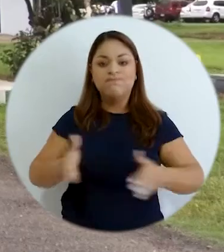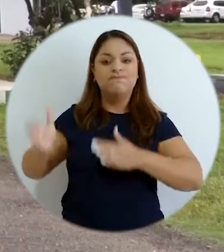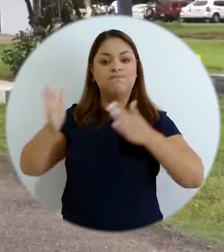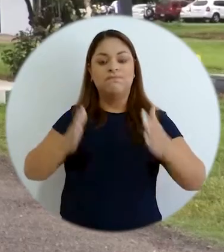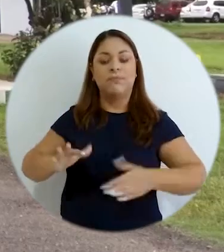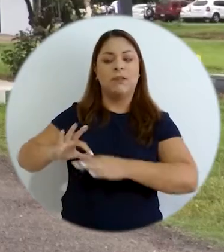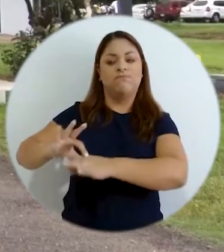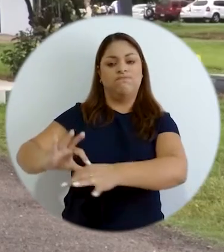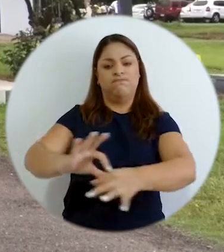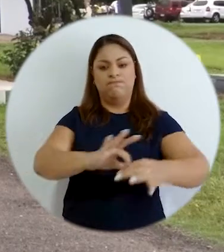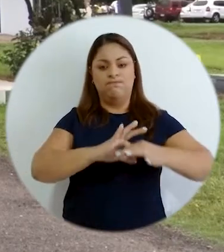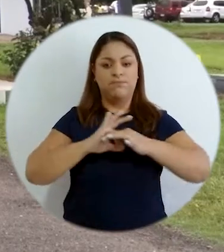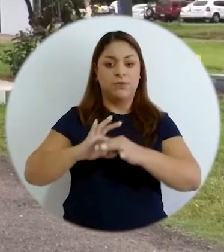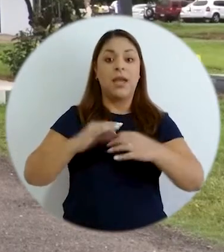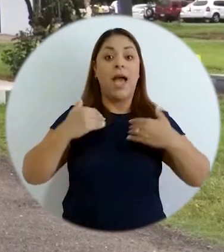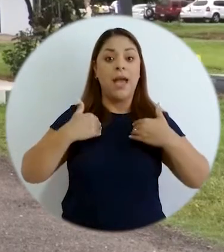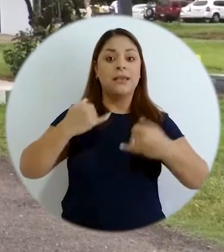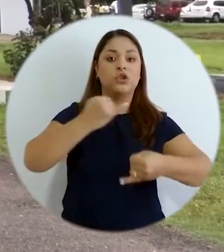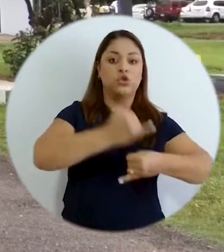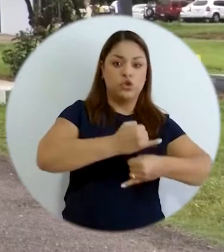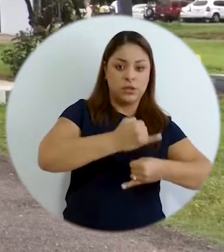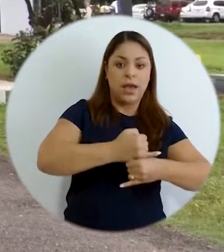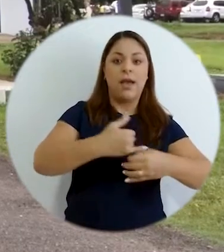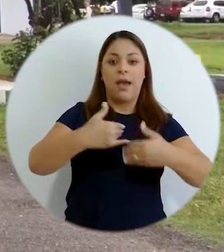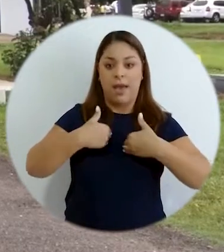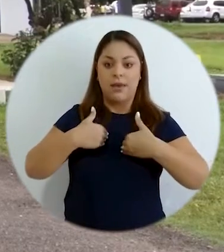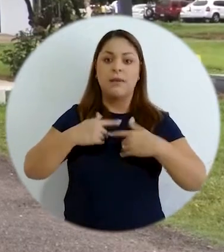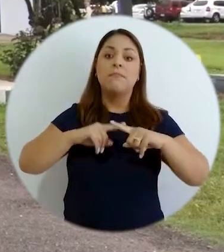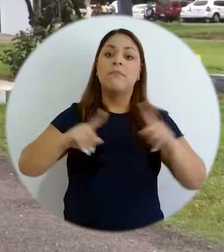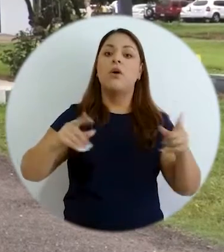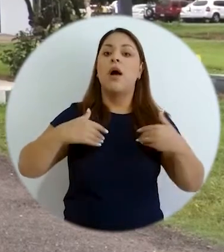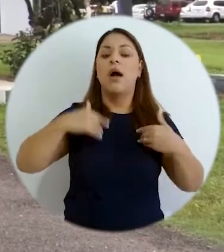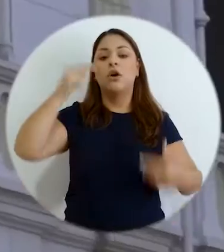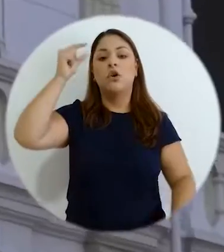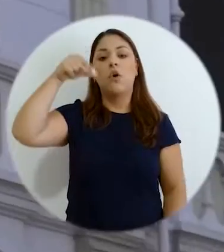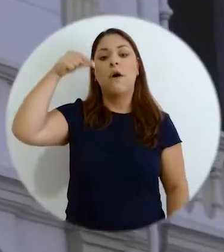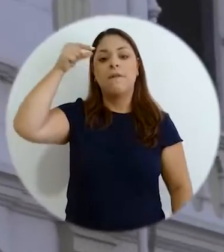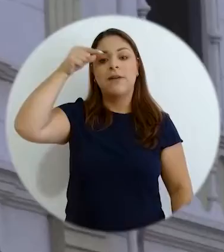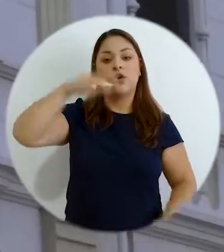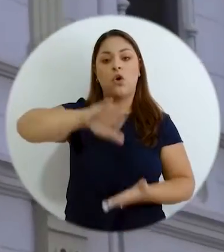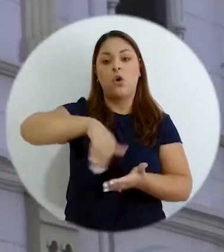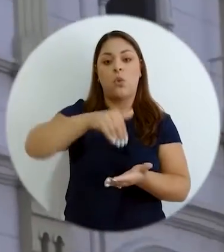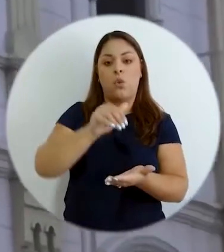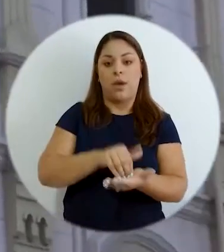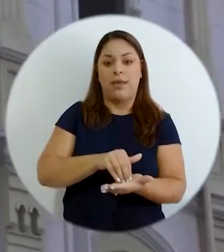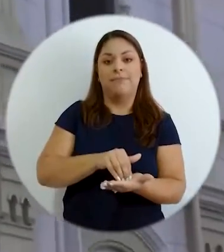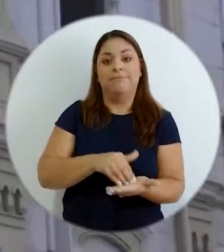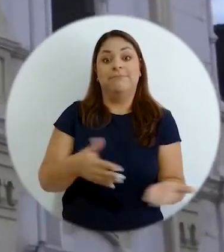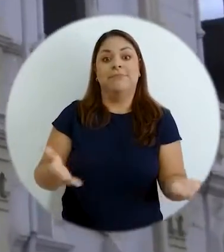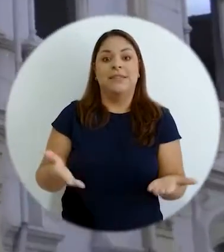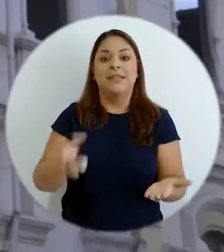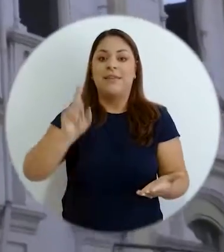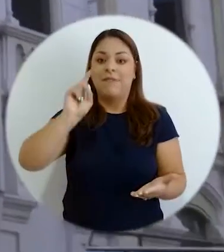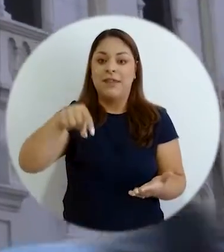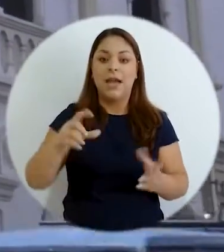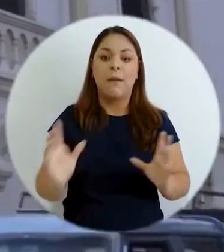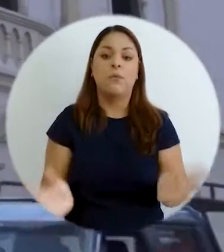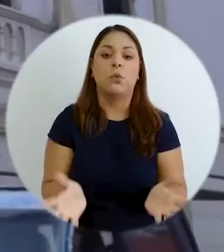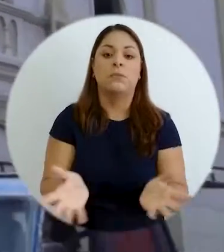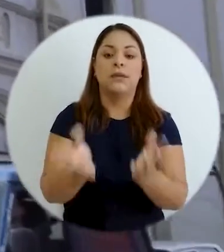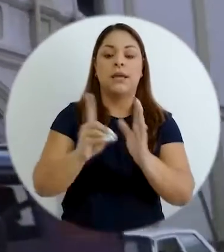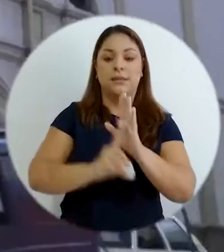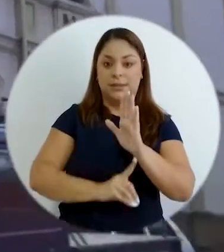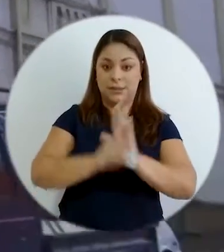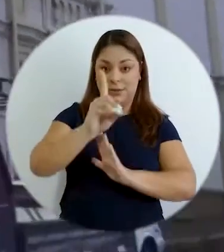articulado porque al final de cuentas está la institucionalidad está la Aredes pero hay un gobierno local y ese gobierno local debería estar